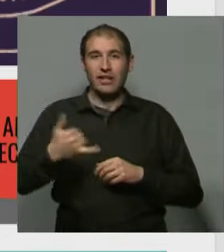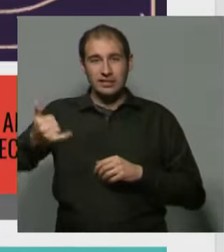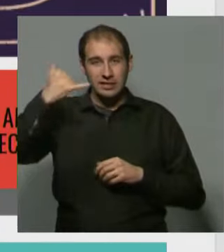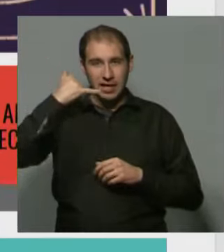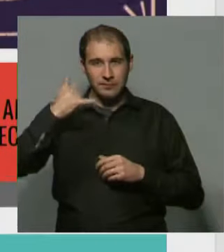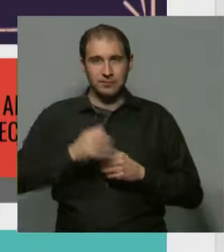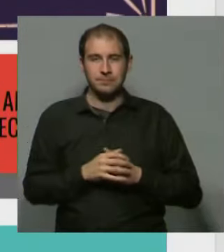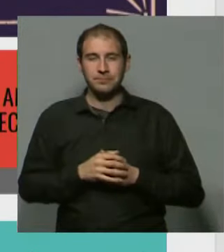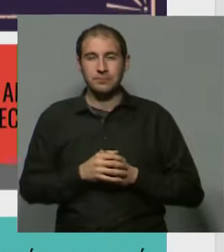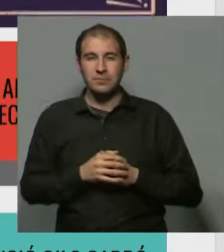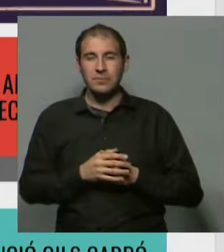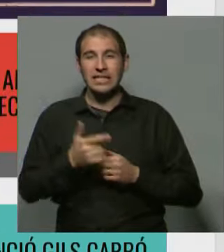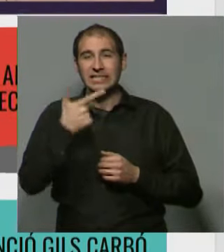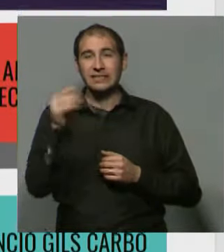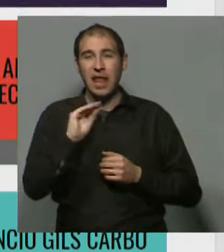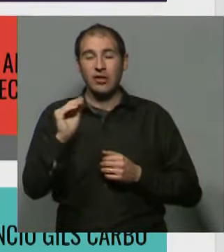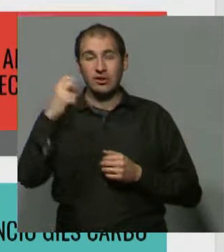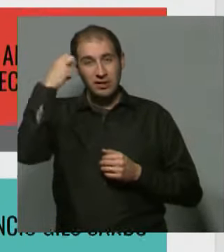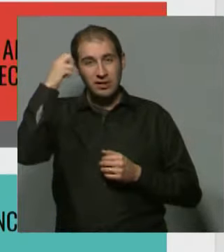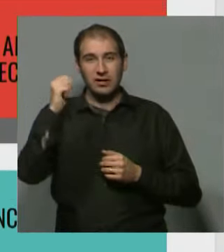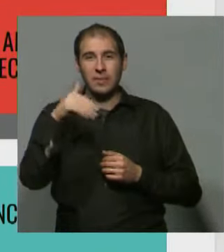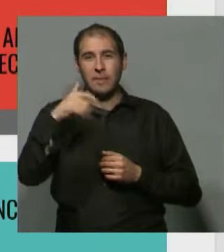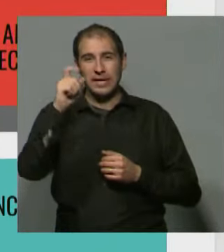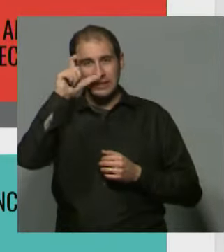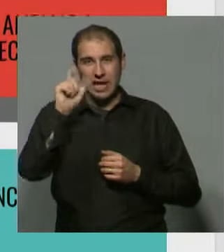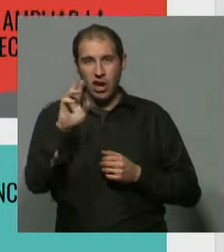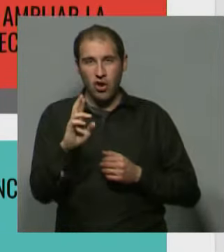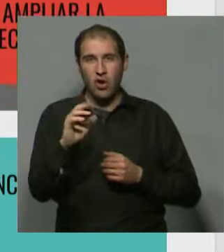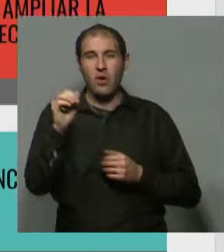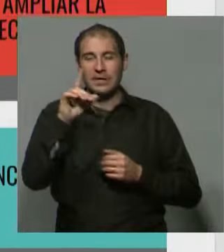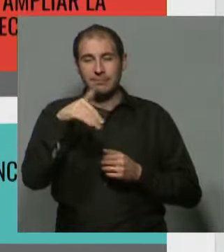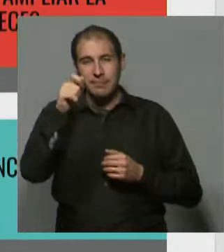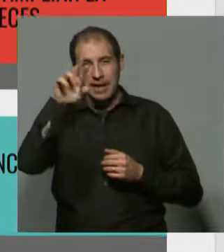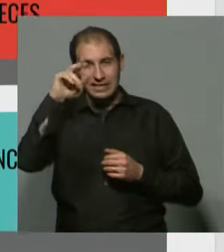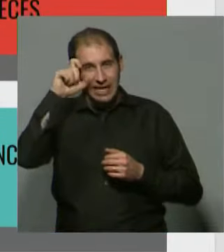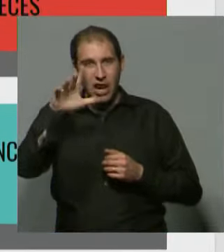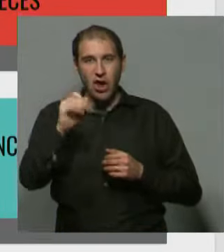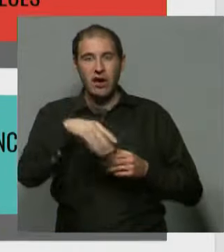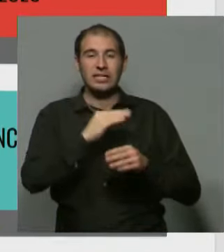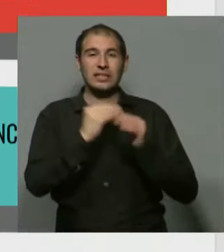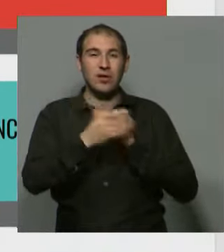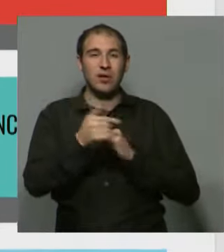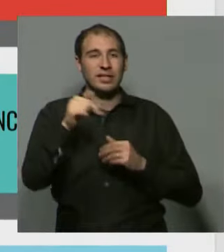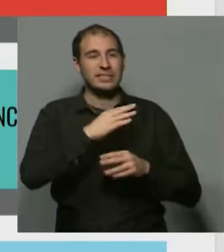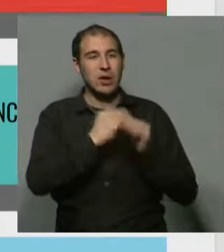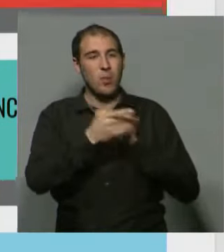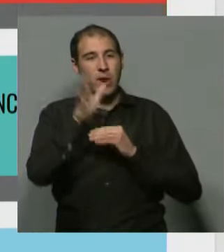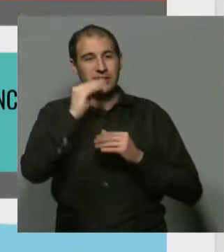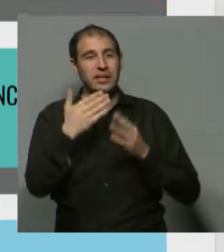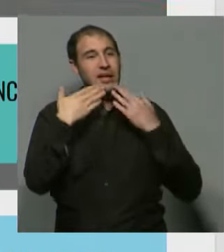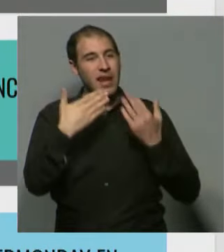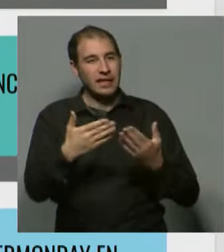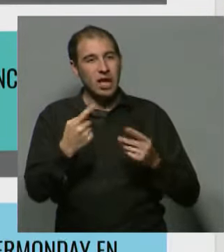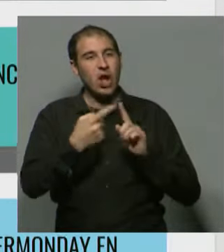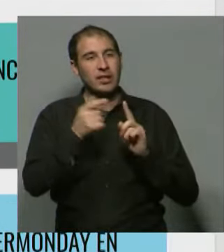telefónica con el senador de la UCR, Marcelo Rubio, a quien saludo, doy las buenas noches y desde ya muchas gracias por